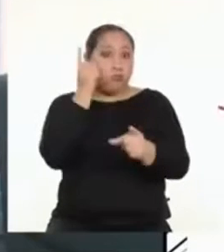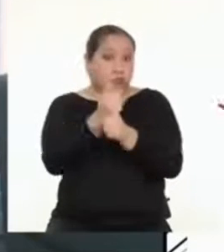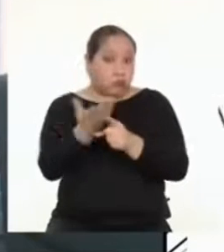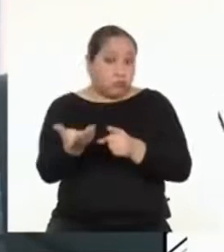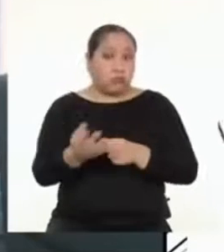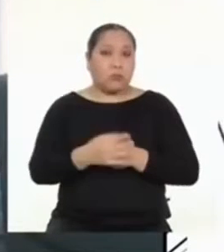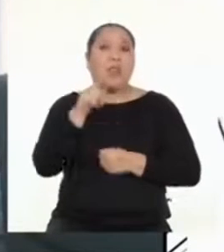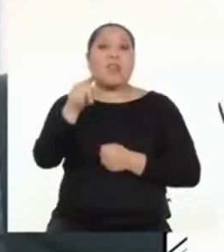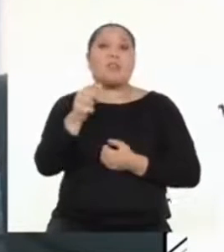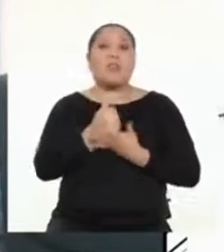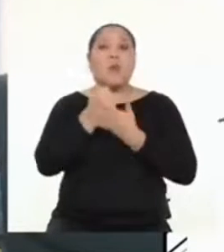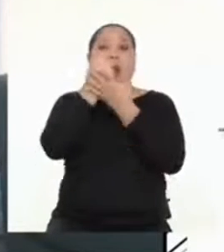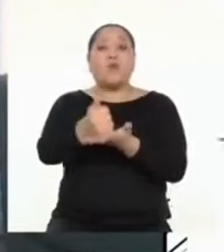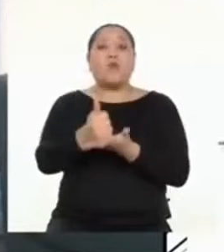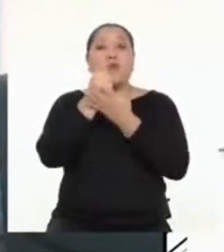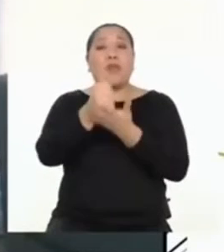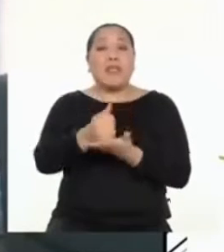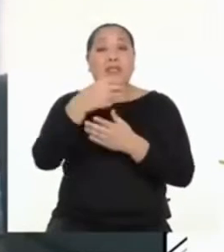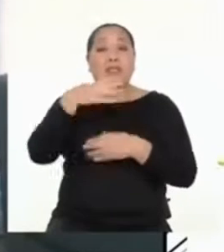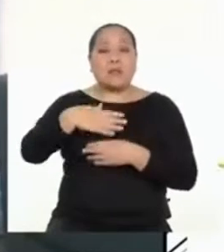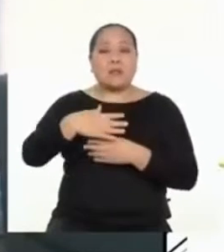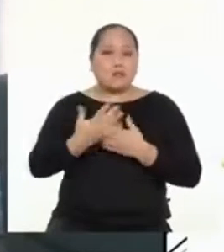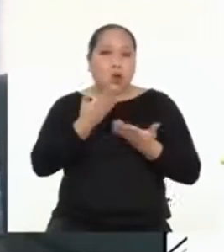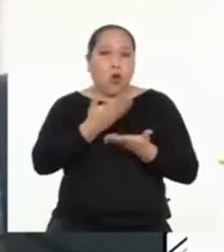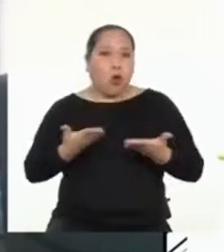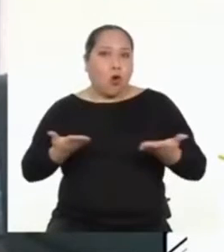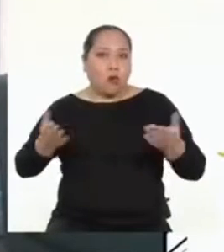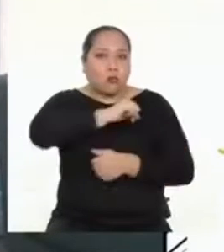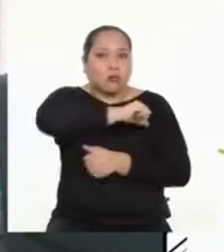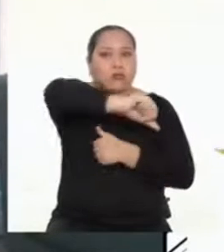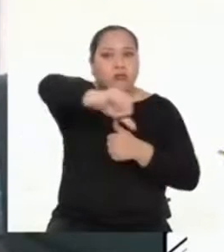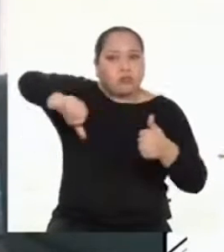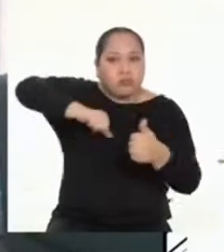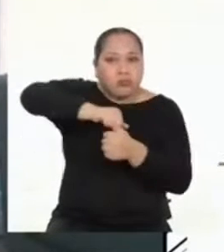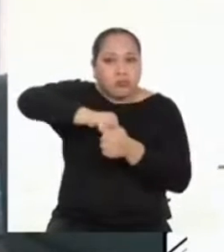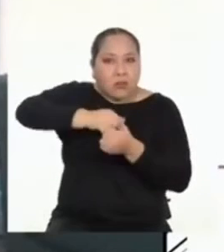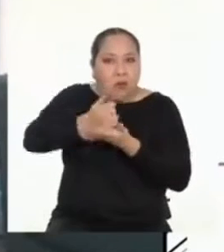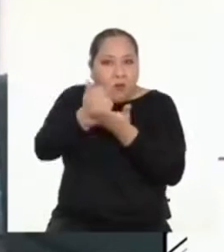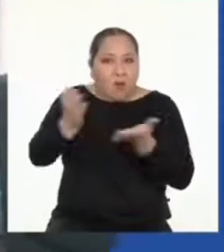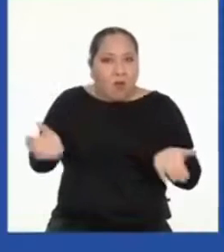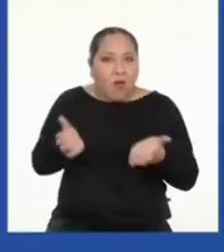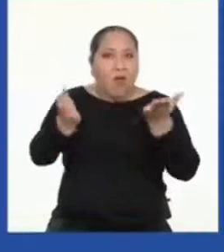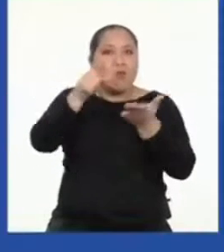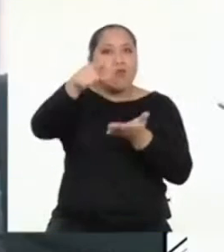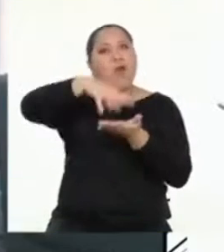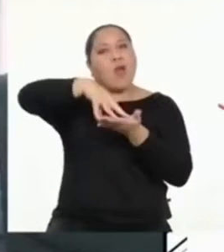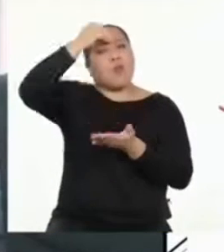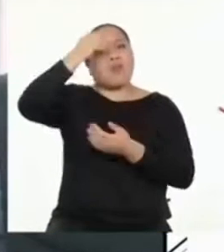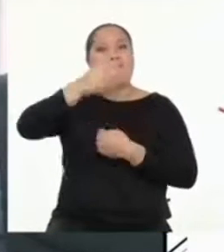adecuadamente. Te va a dar todo este contexto que te va a promover el aprendizaje de una mejor forma.